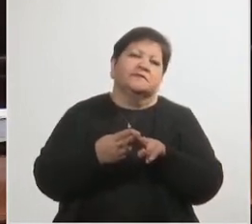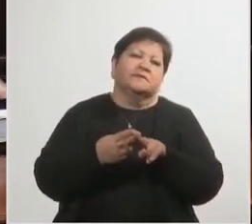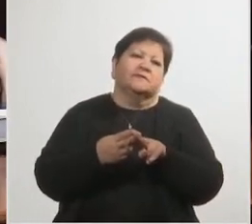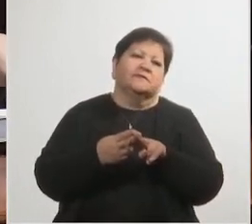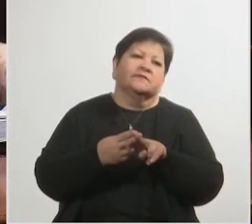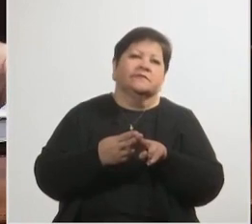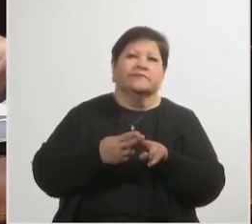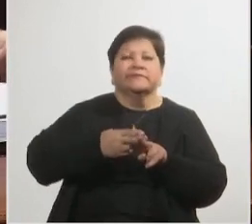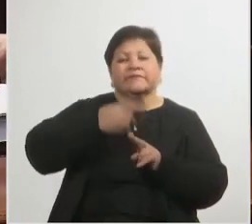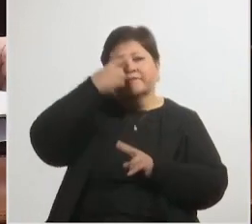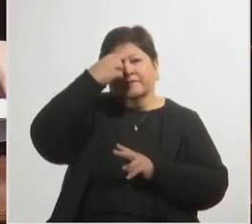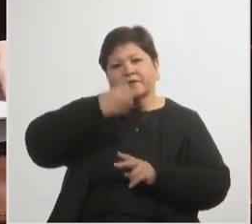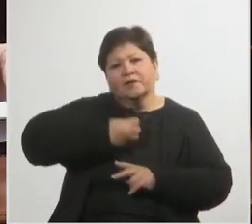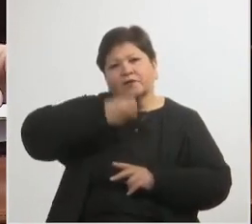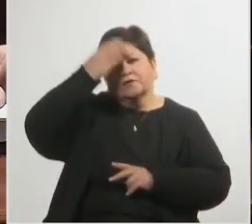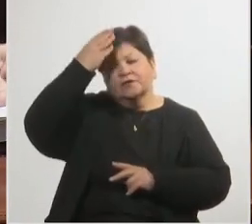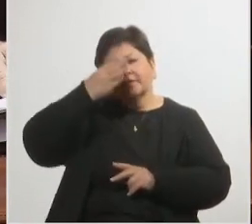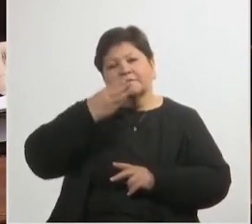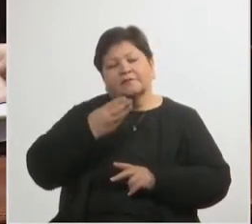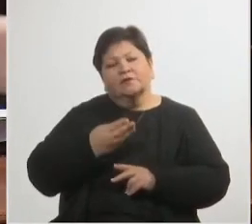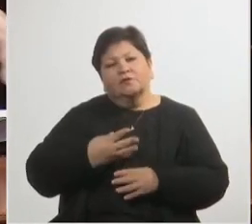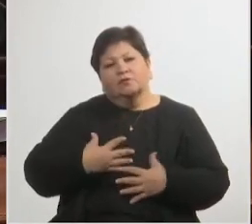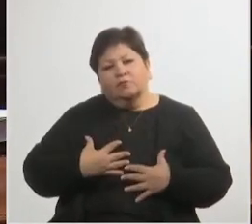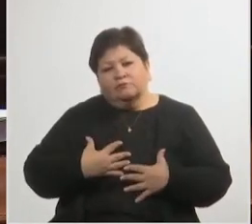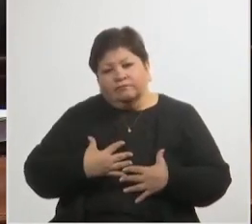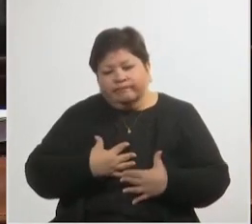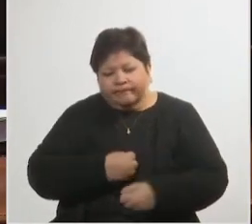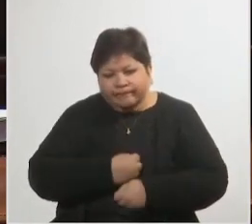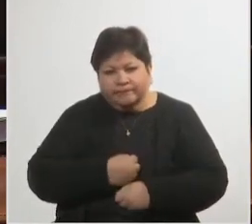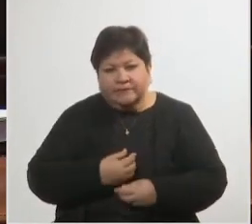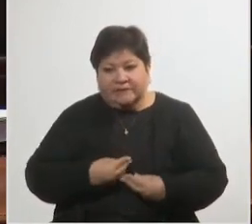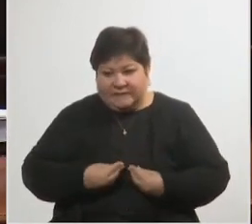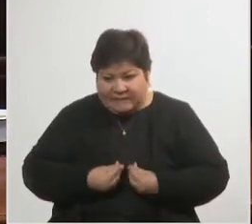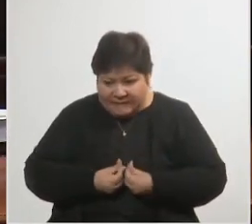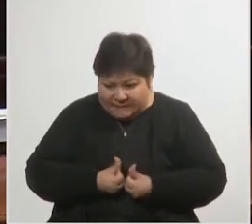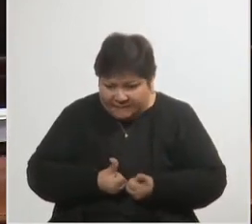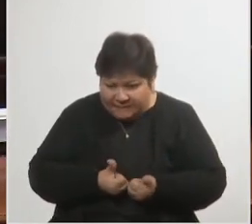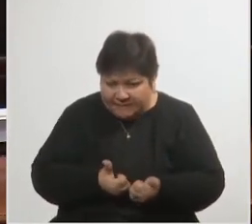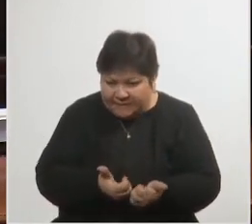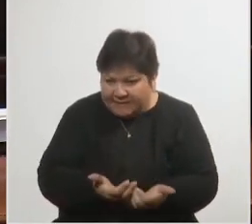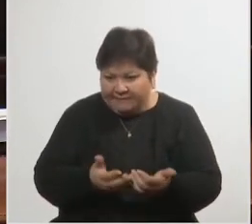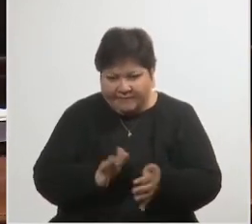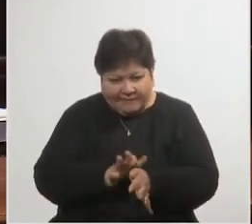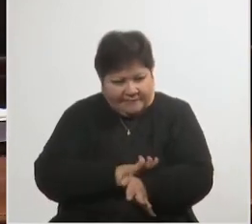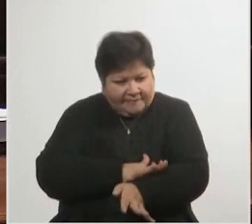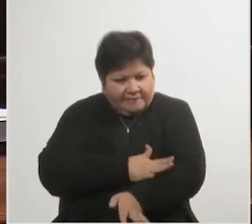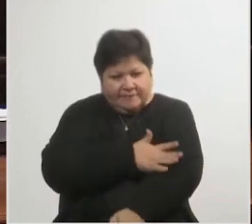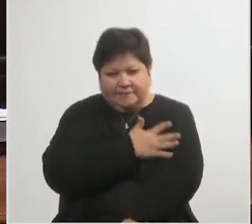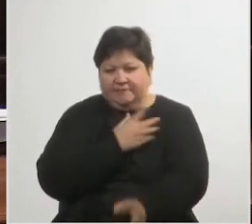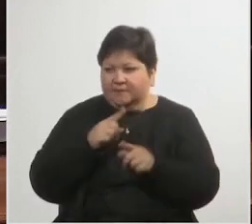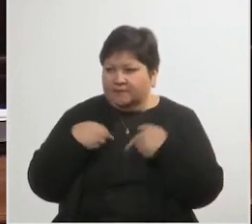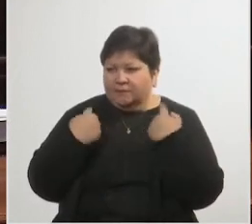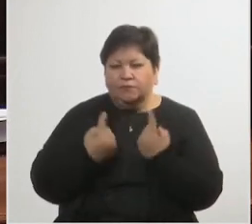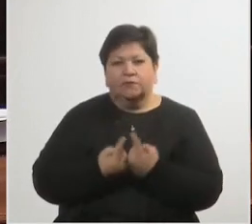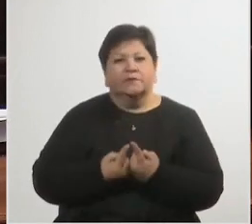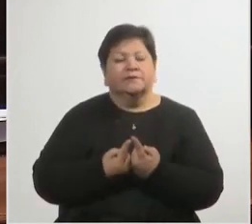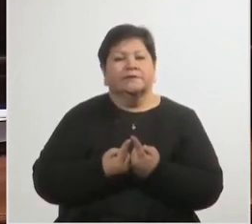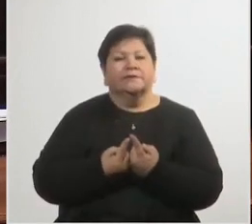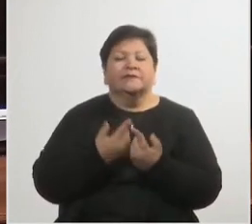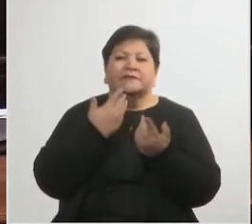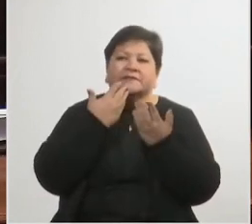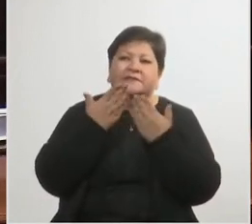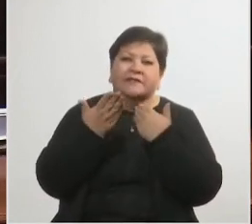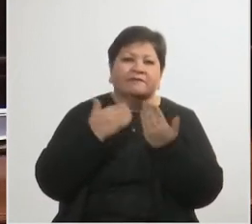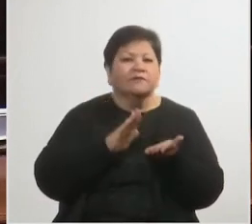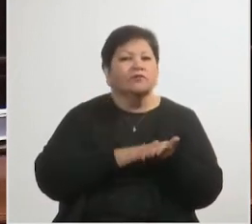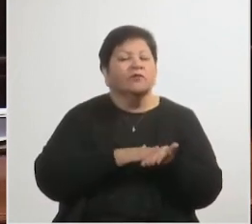conceptos muy removedores, muy sensibilizantes. Se habla de que esta